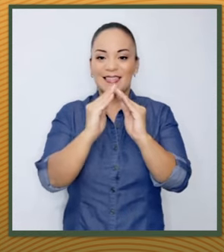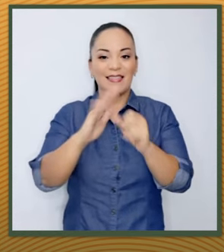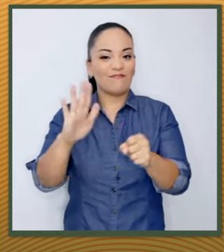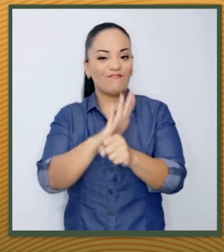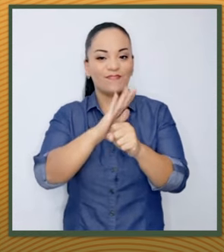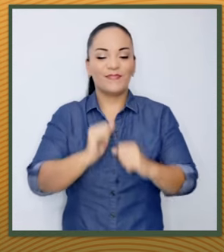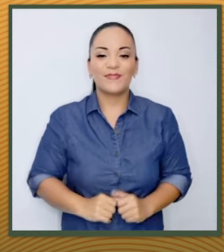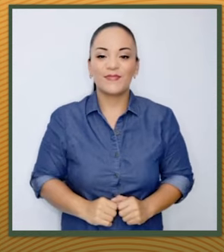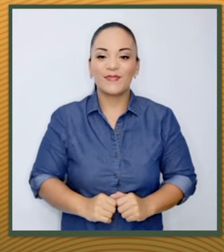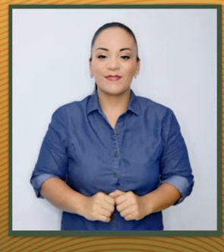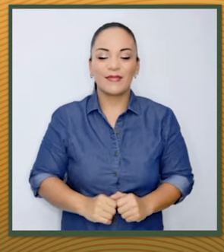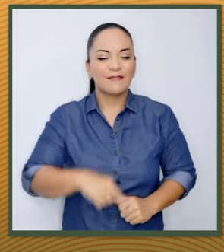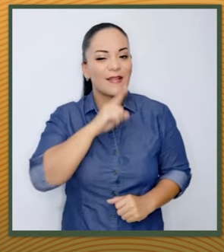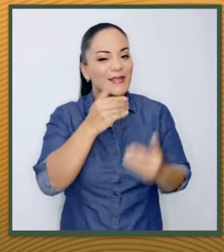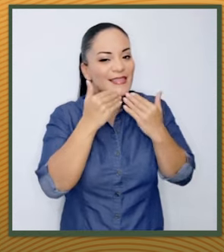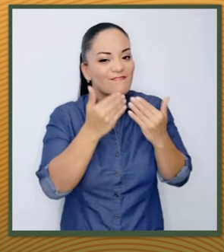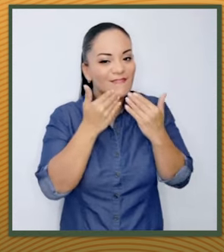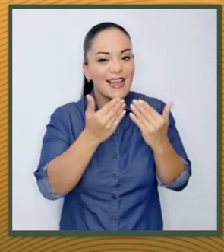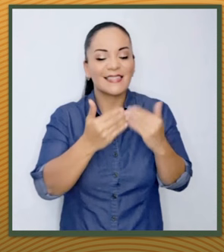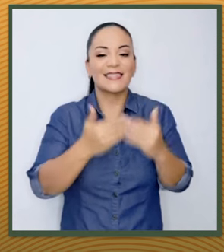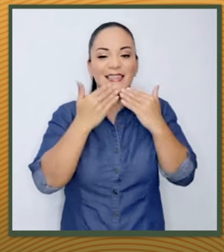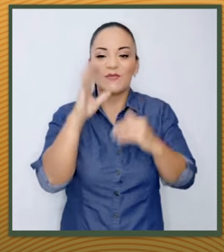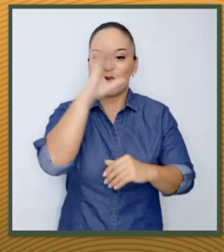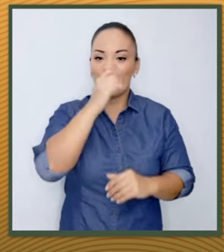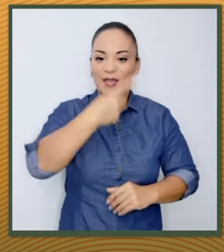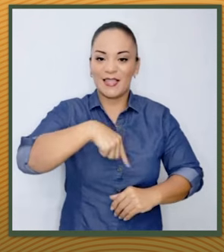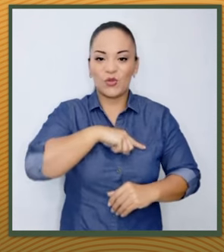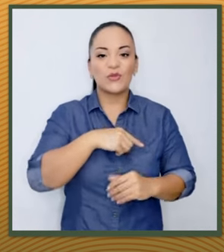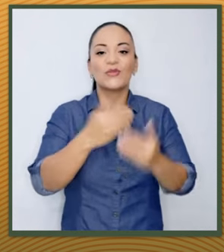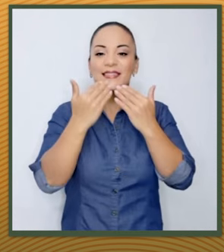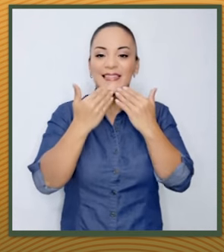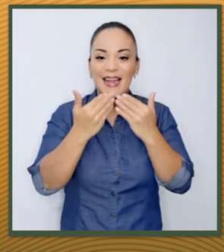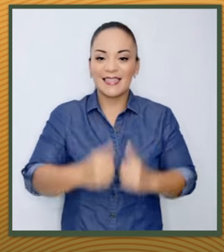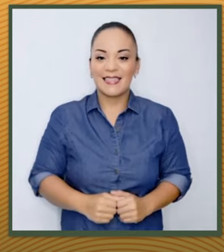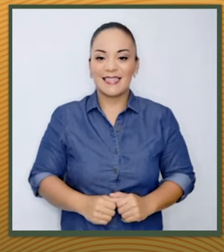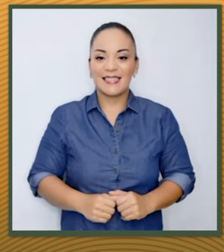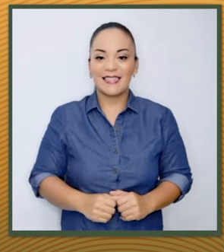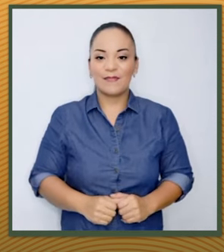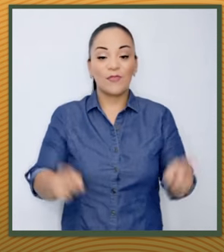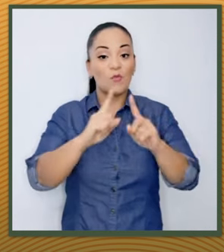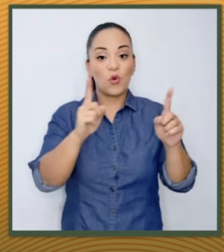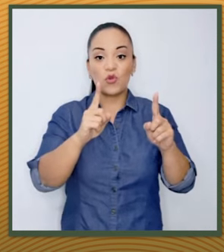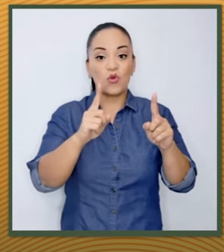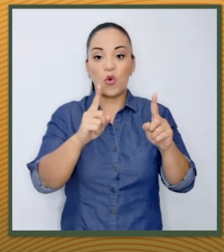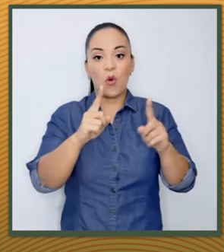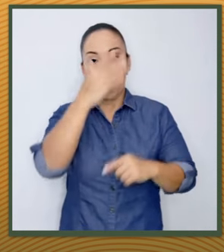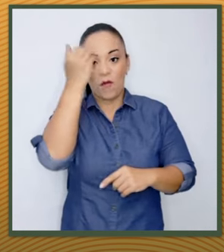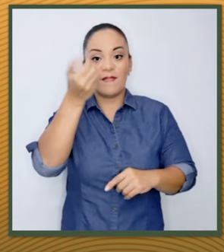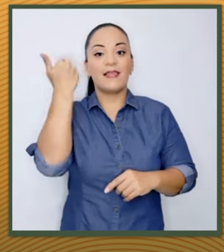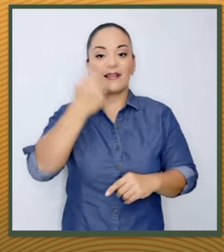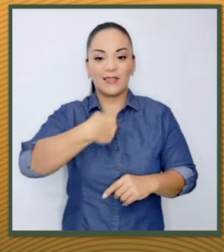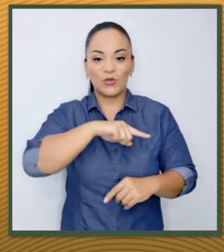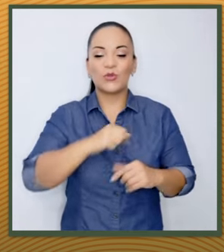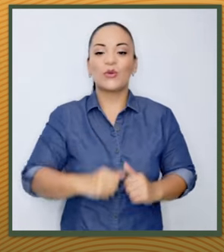es muy completa. Lo le digo es que muchas gracias, muchas gracias por tenernos en cuenta, muchas gracias por no dejarnos al olvido,